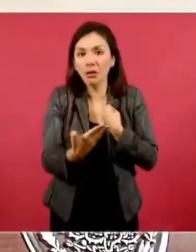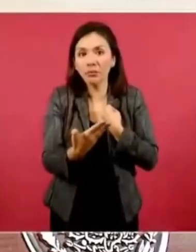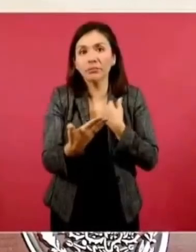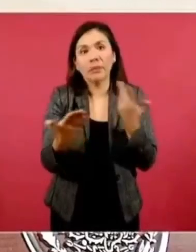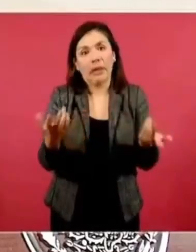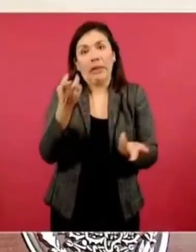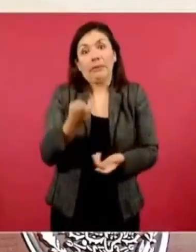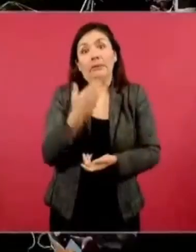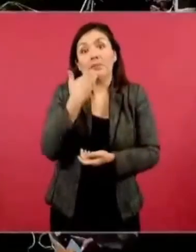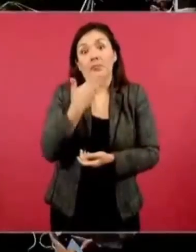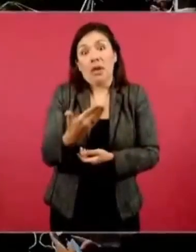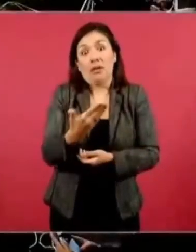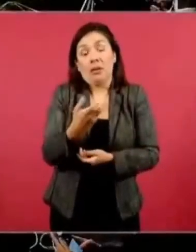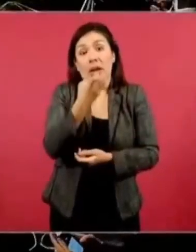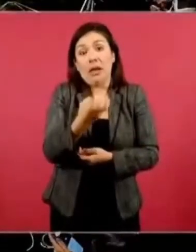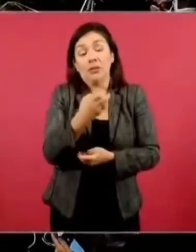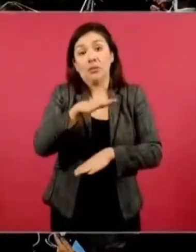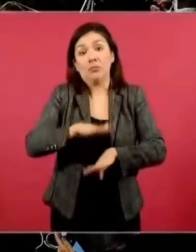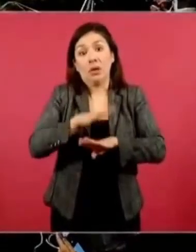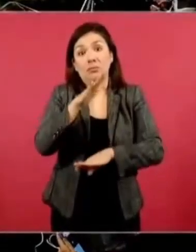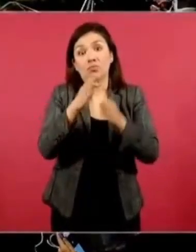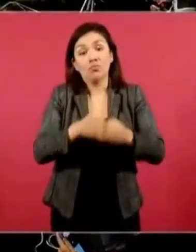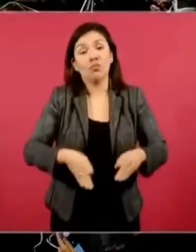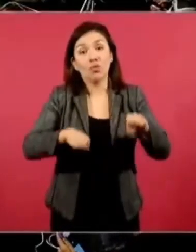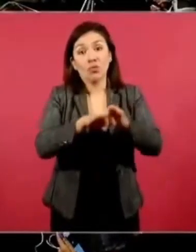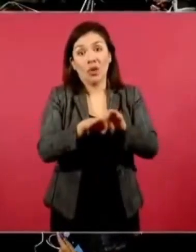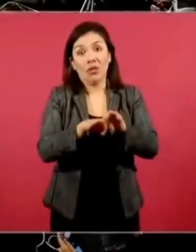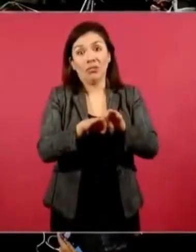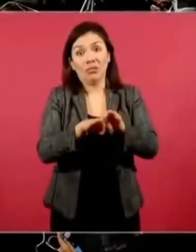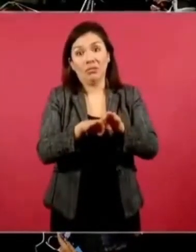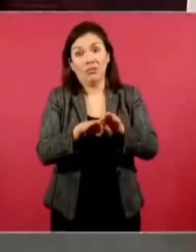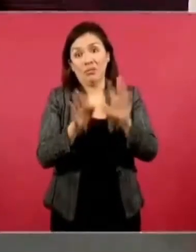Eso es lo más importante.